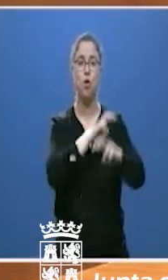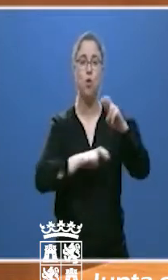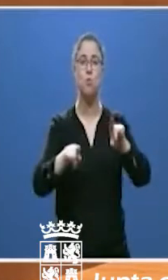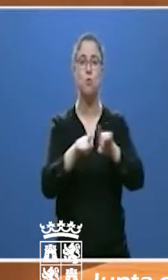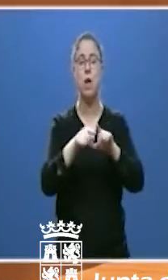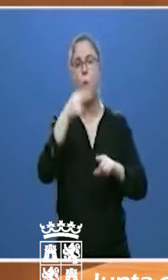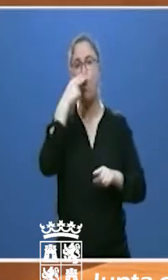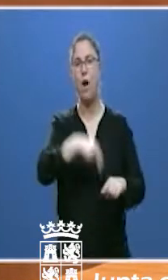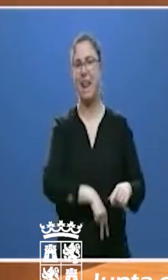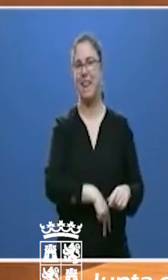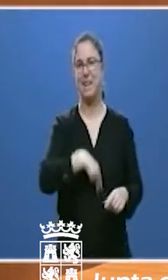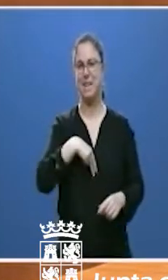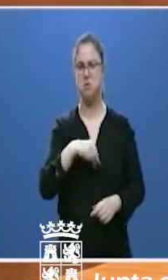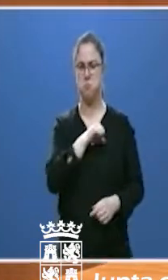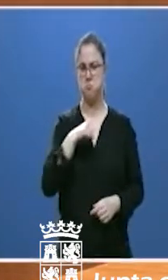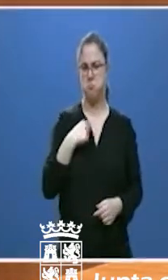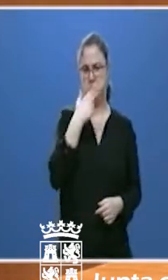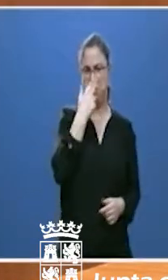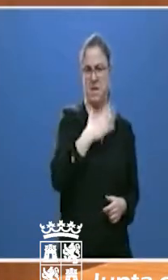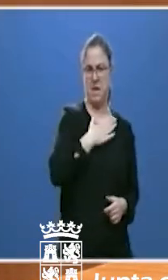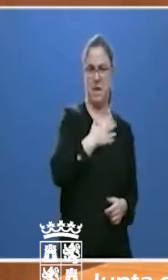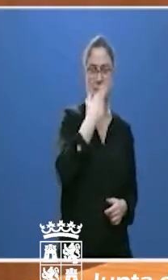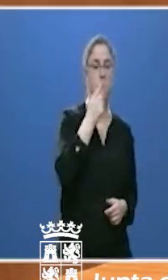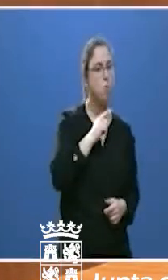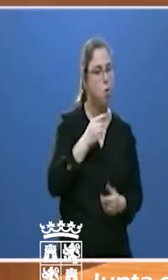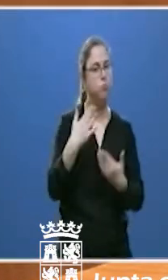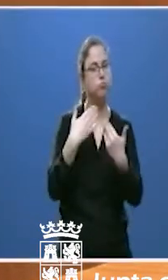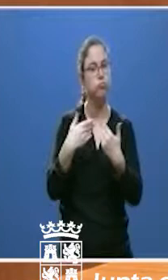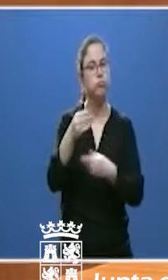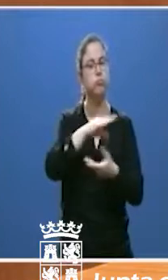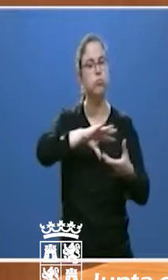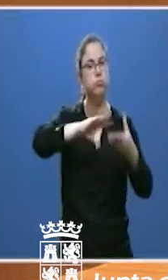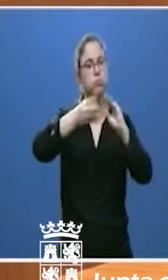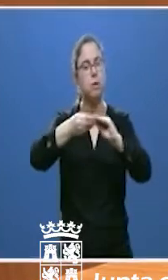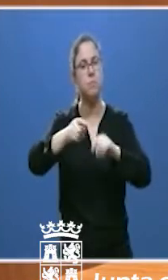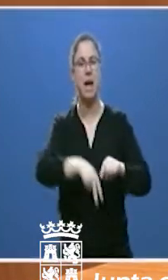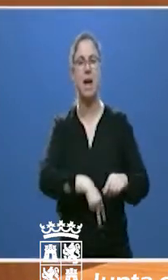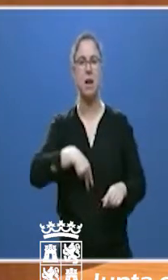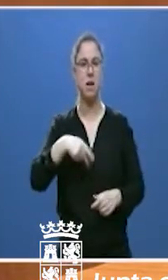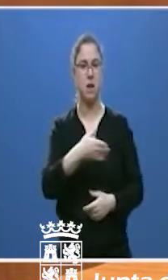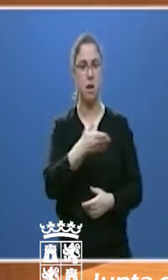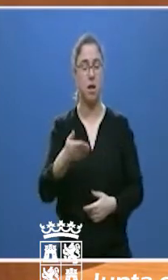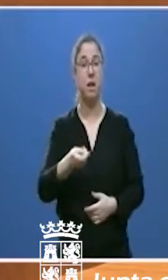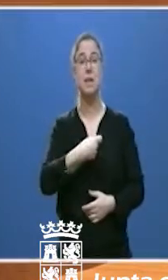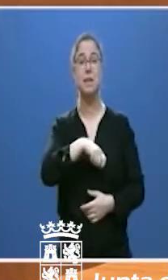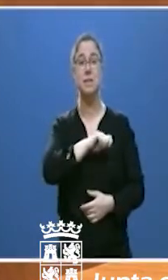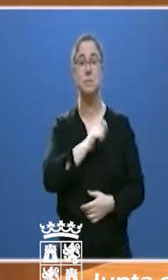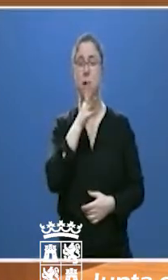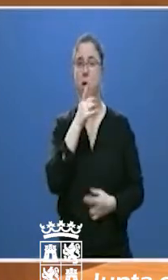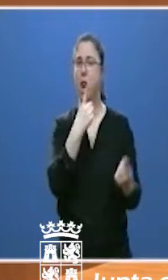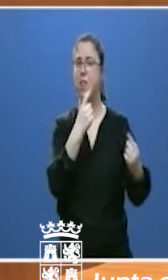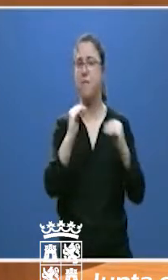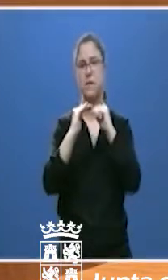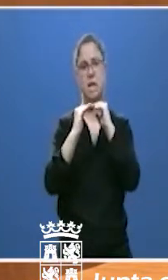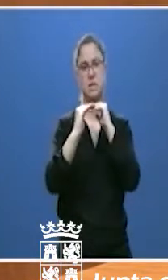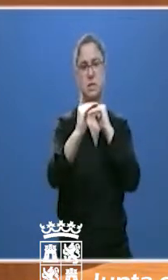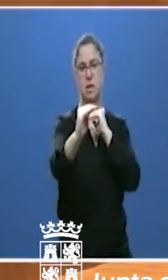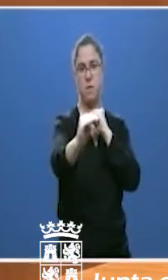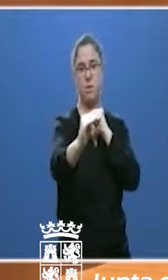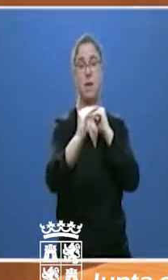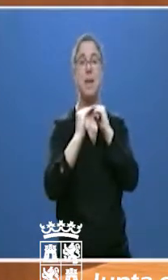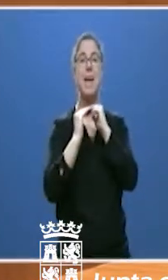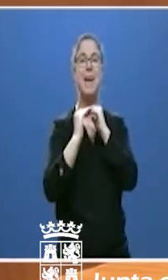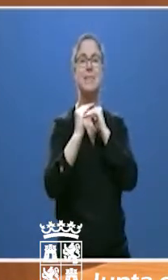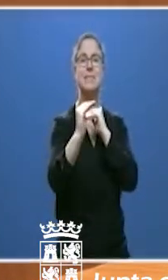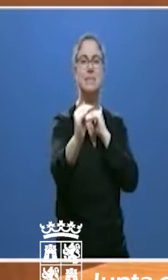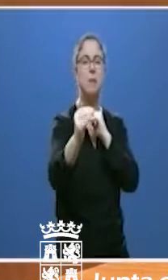general y no el interés particular. España, en estos momentos, necesita estabilidad. Y la estabilidad no